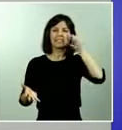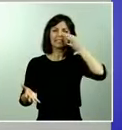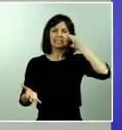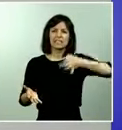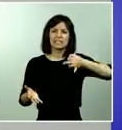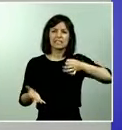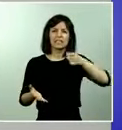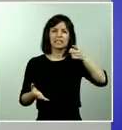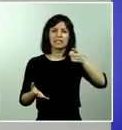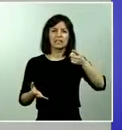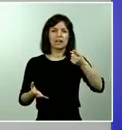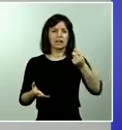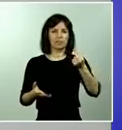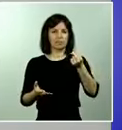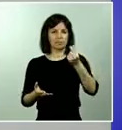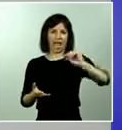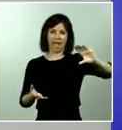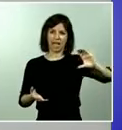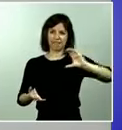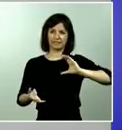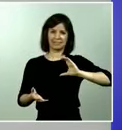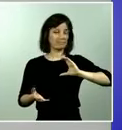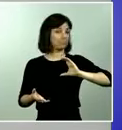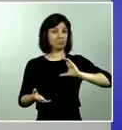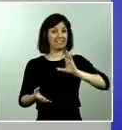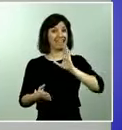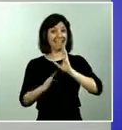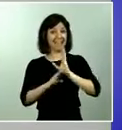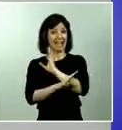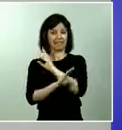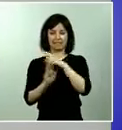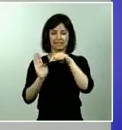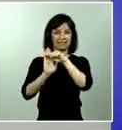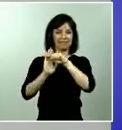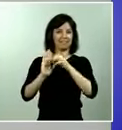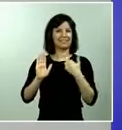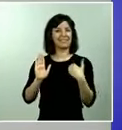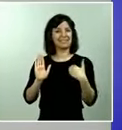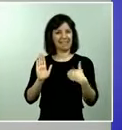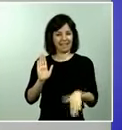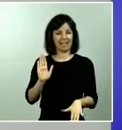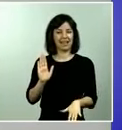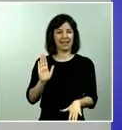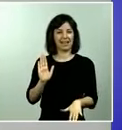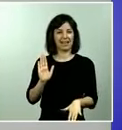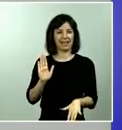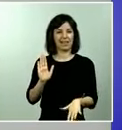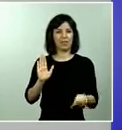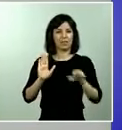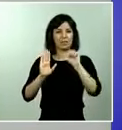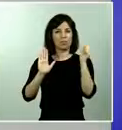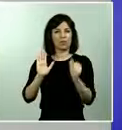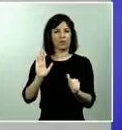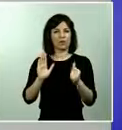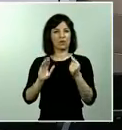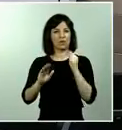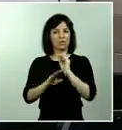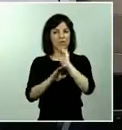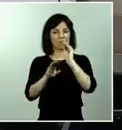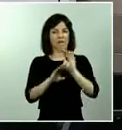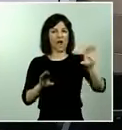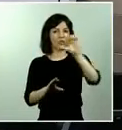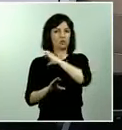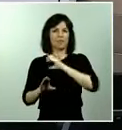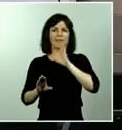extra sino que ya estaban contemplados en el modelo de financiación autonómico entonces si podría hacer una